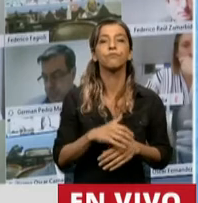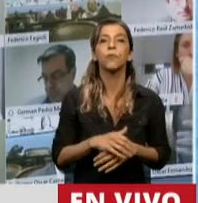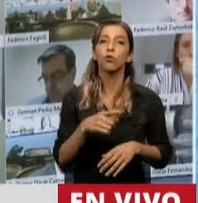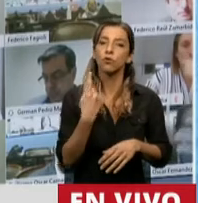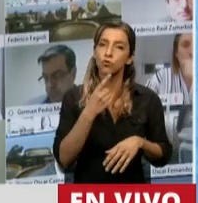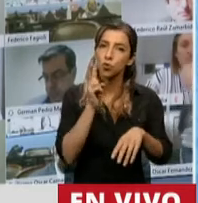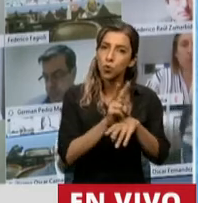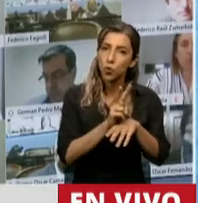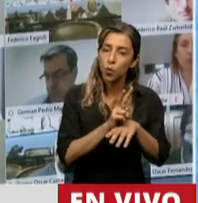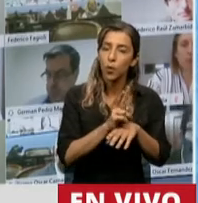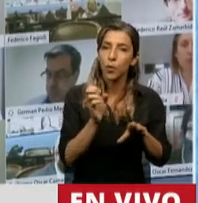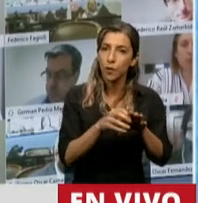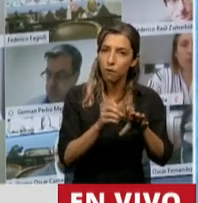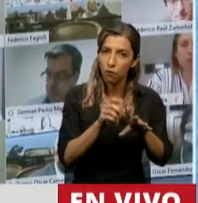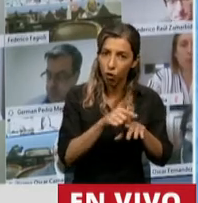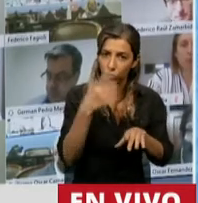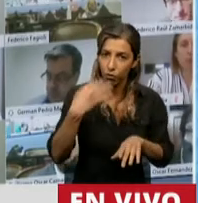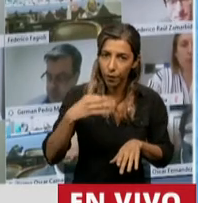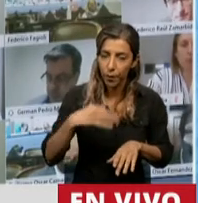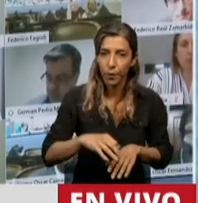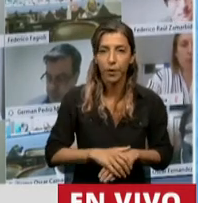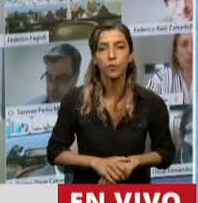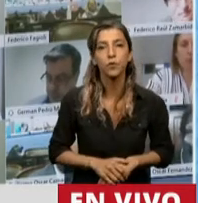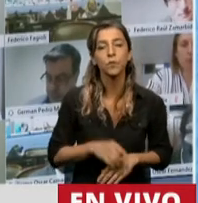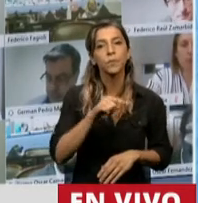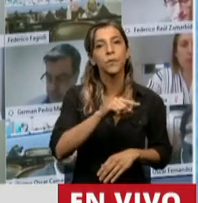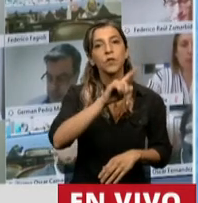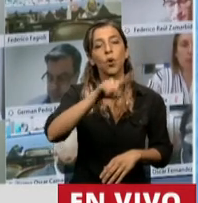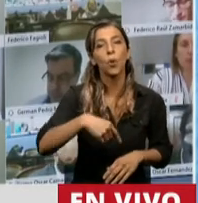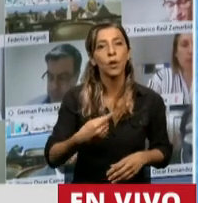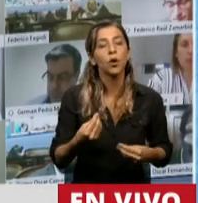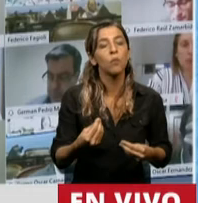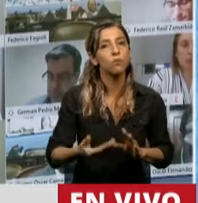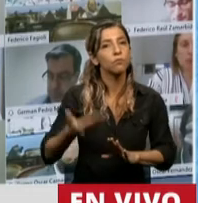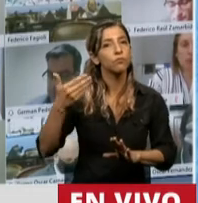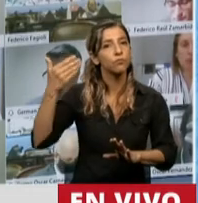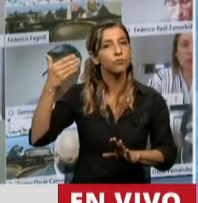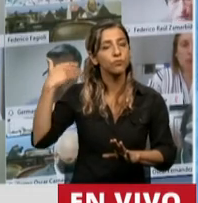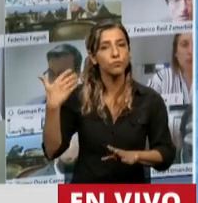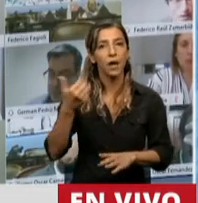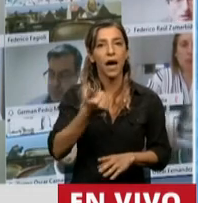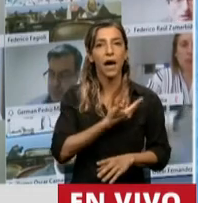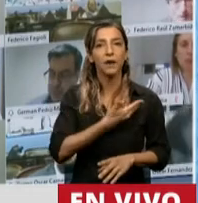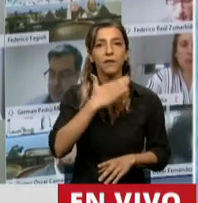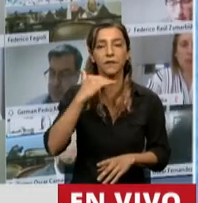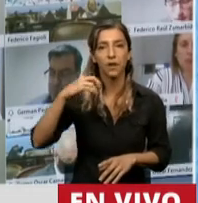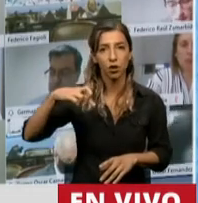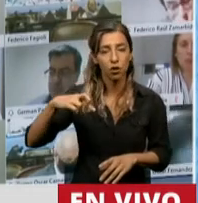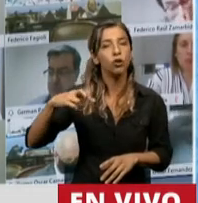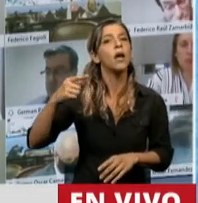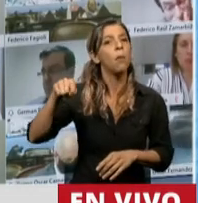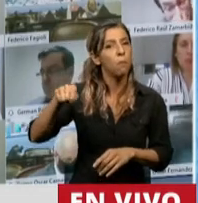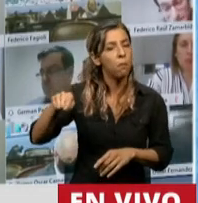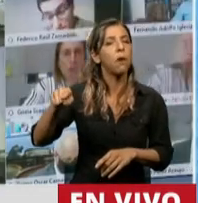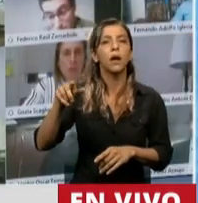Sustentabilidad nació de la eliminación del espectacular negocio financiero que las AFJP hicieron con el